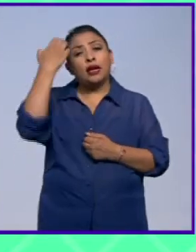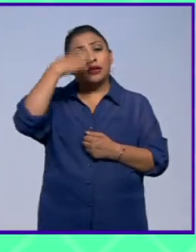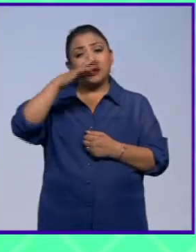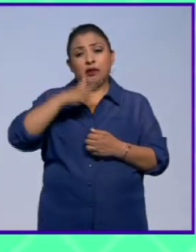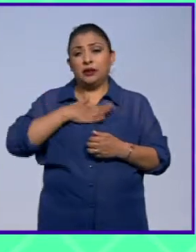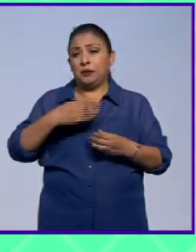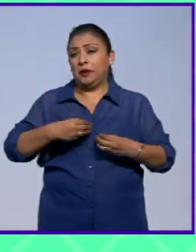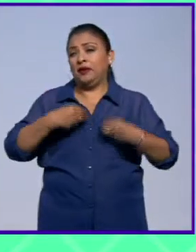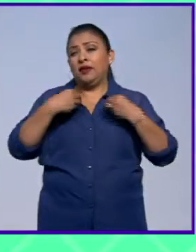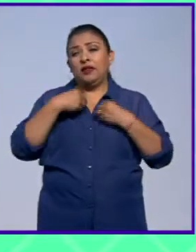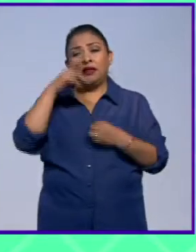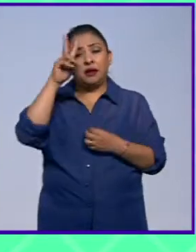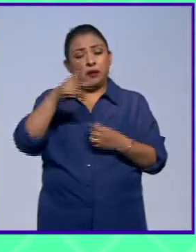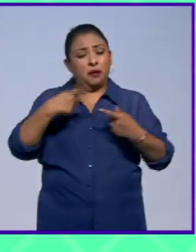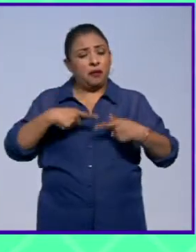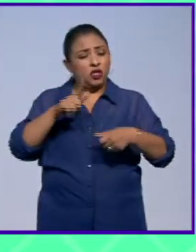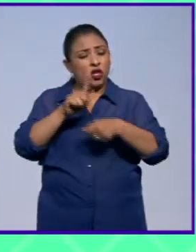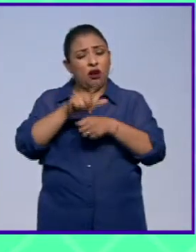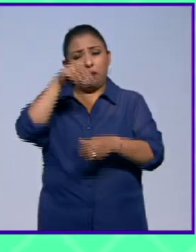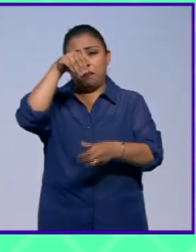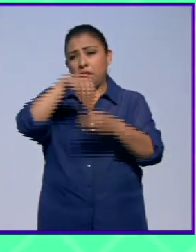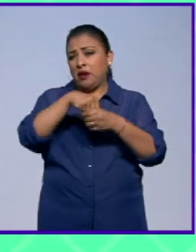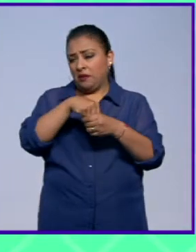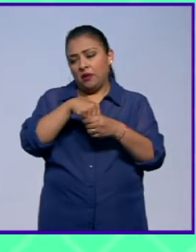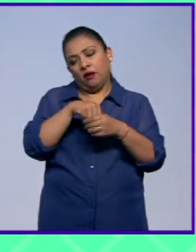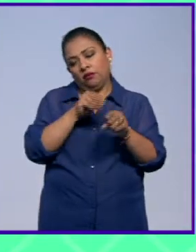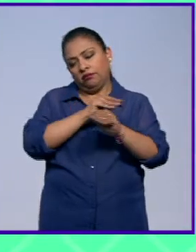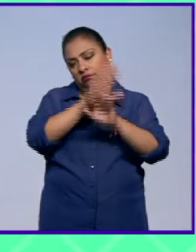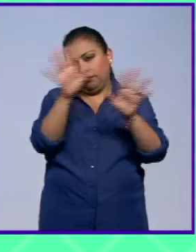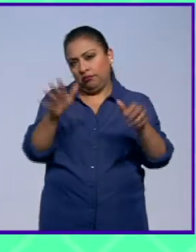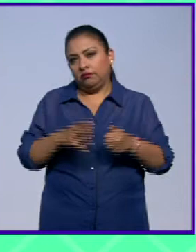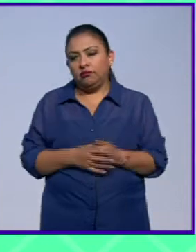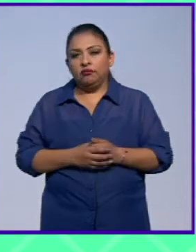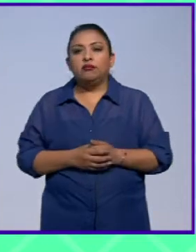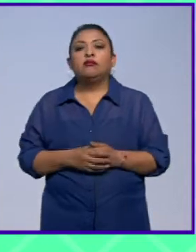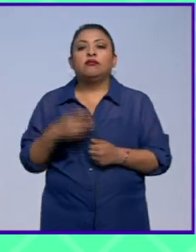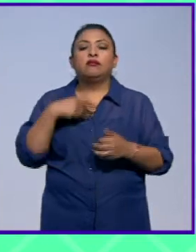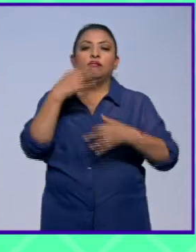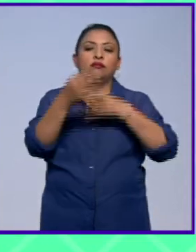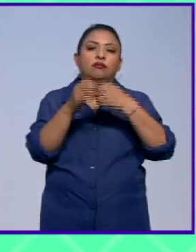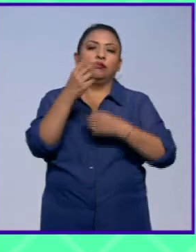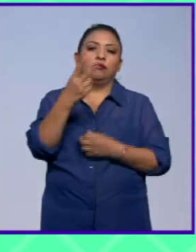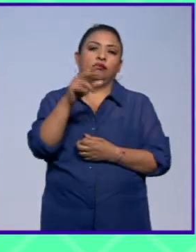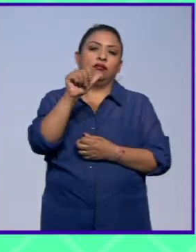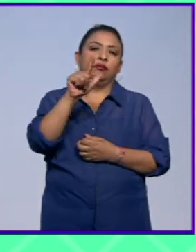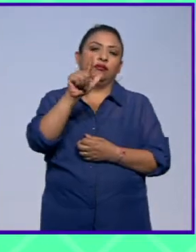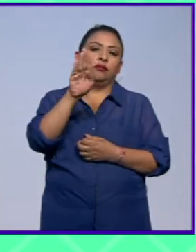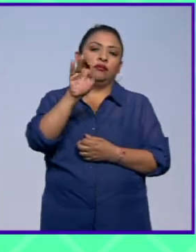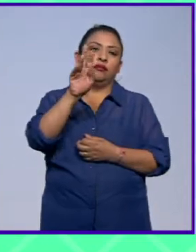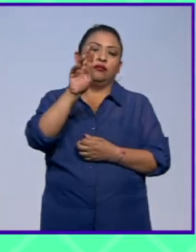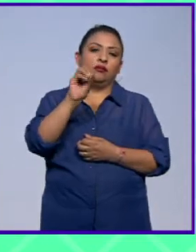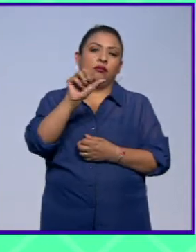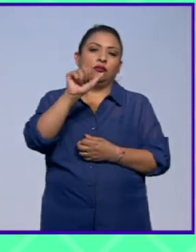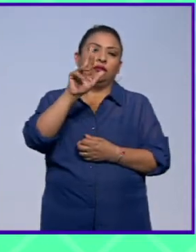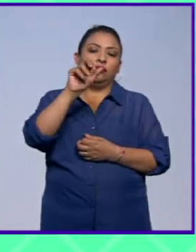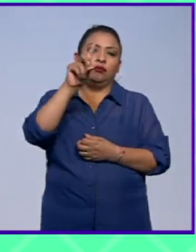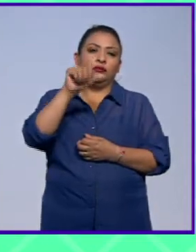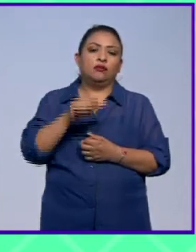autobiográfica muy muy personal obviamente ¿no? Noticias 22 Alberto Aranda